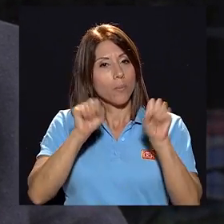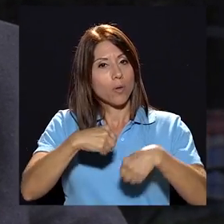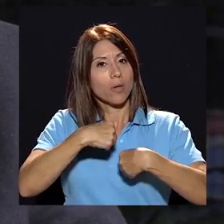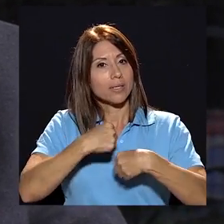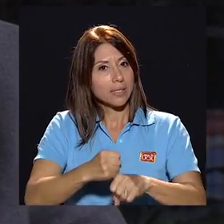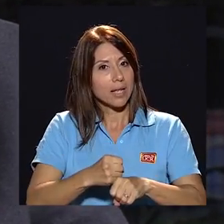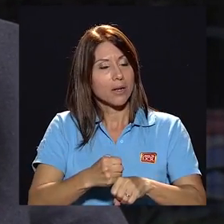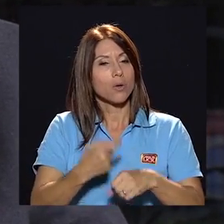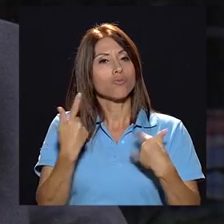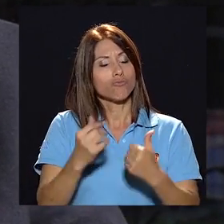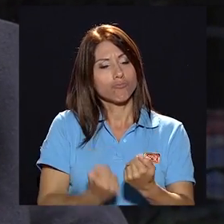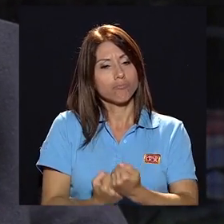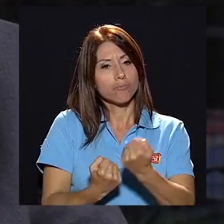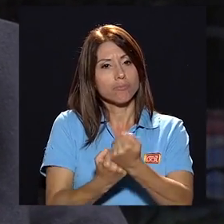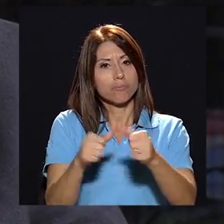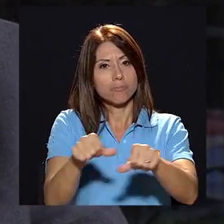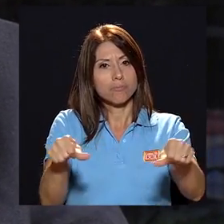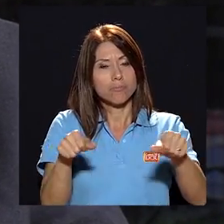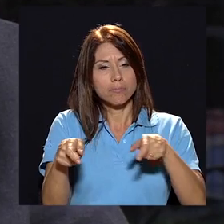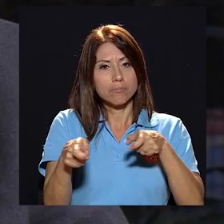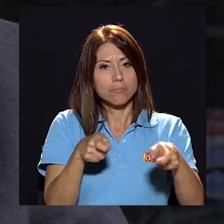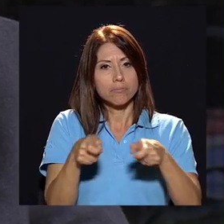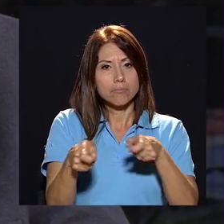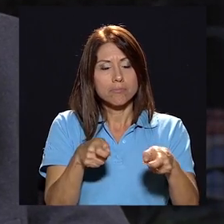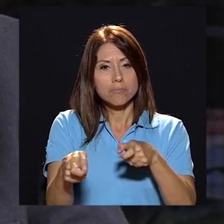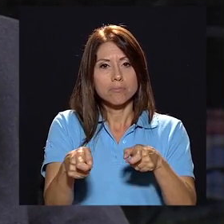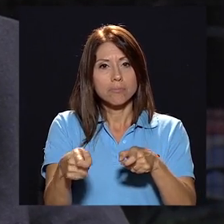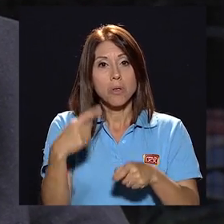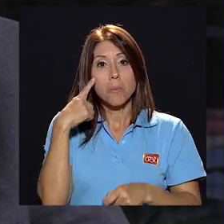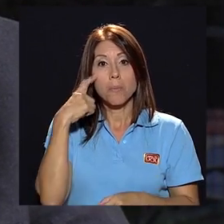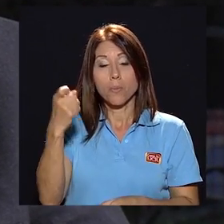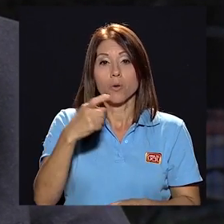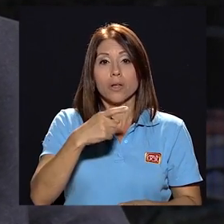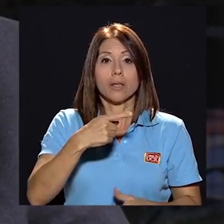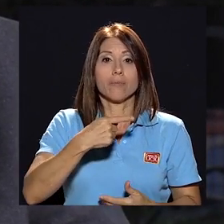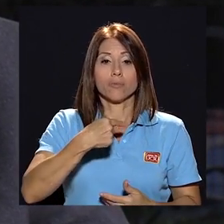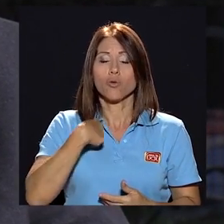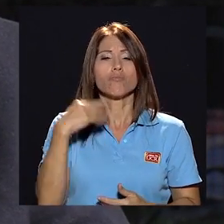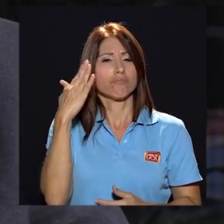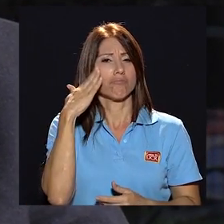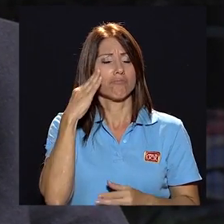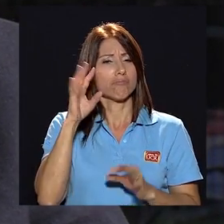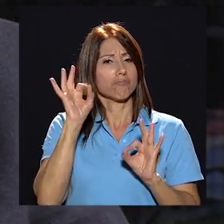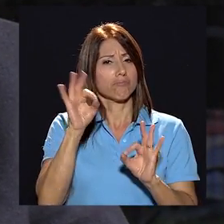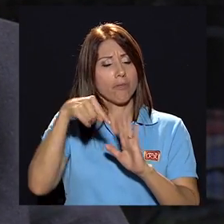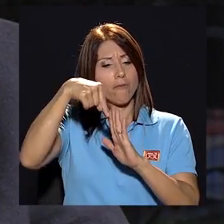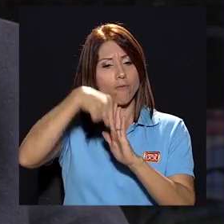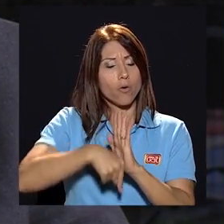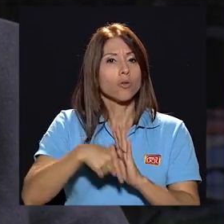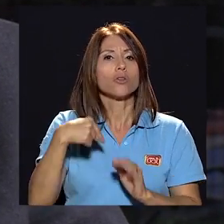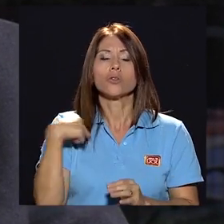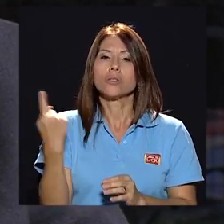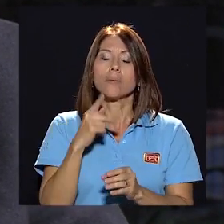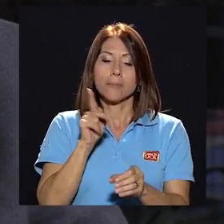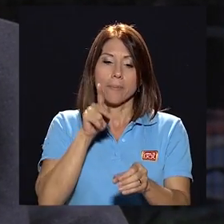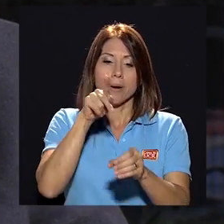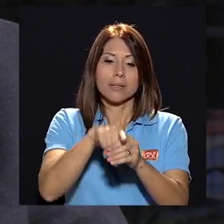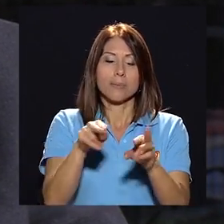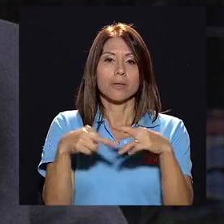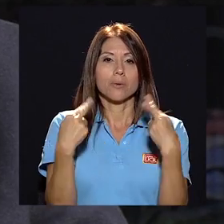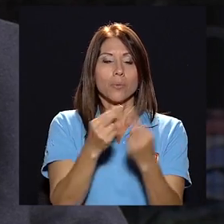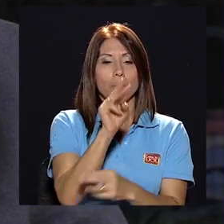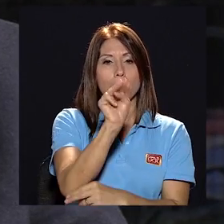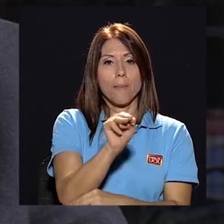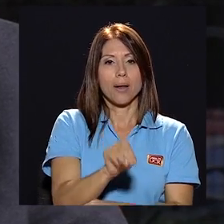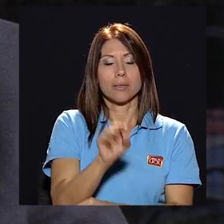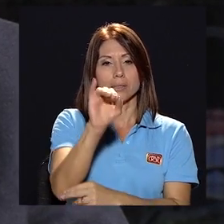creo que puedo hacer un gran aporte al sector administrativo este dado que lo conozco a fondo y participo en las sesiones que se llevan a